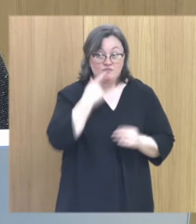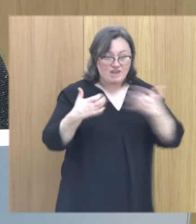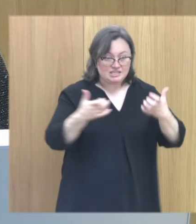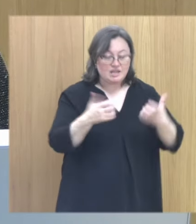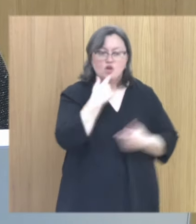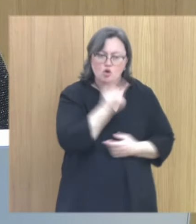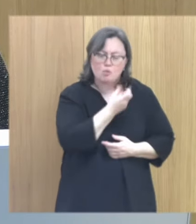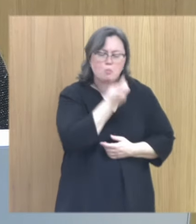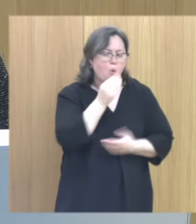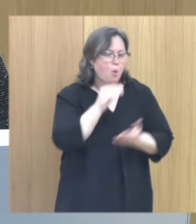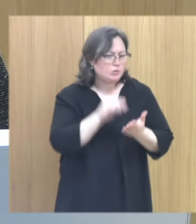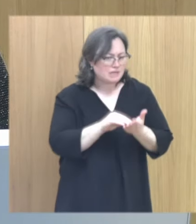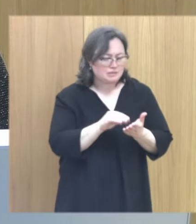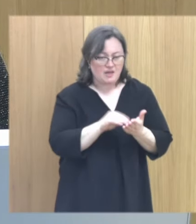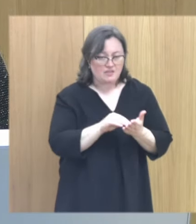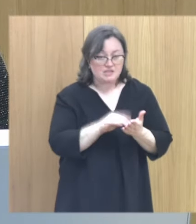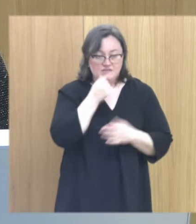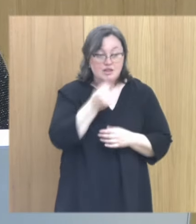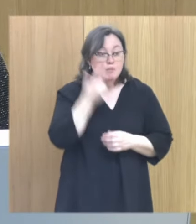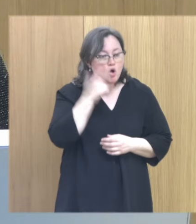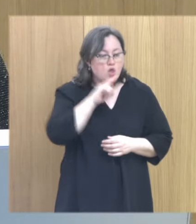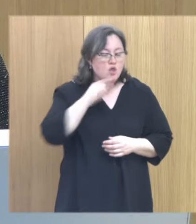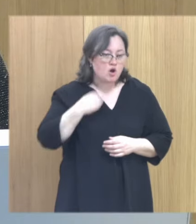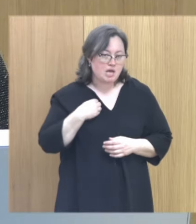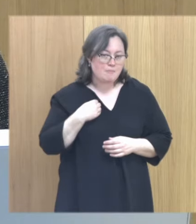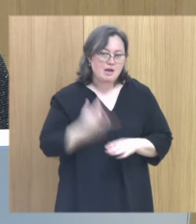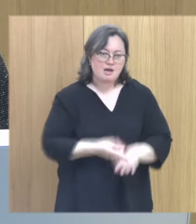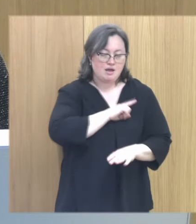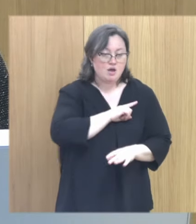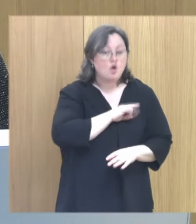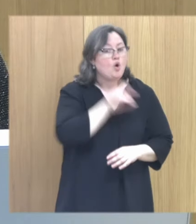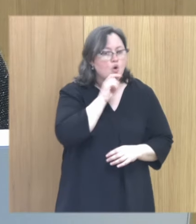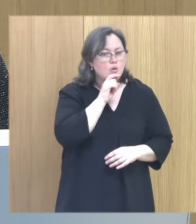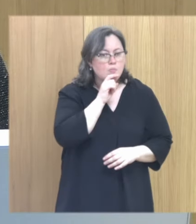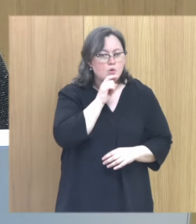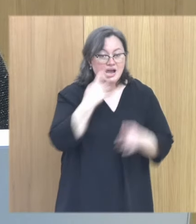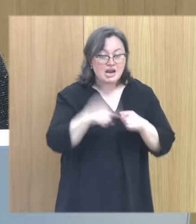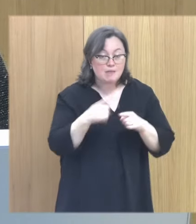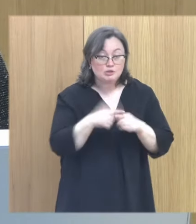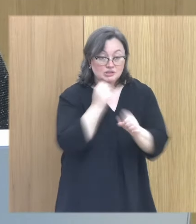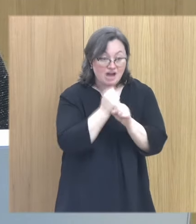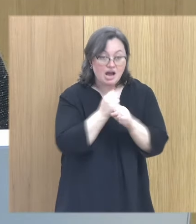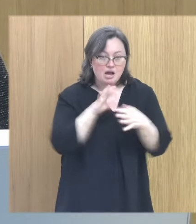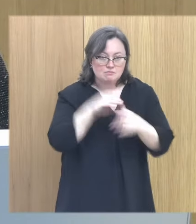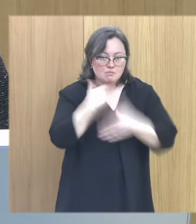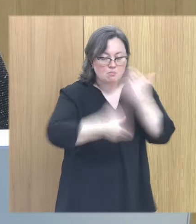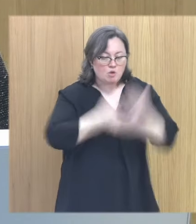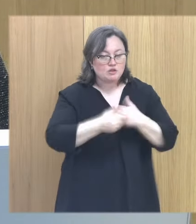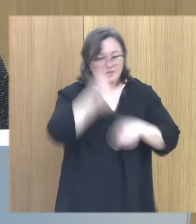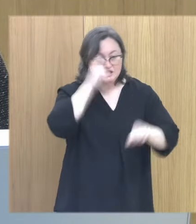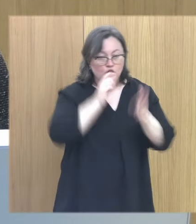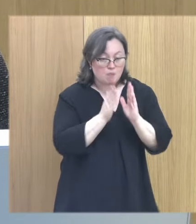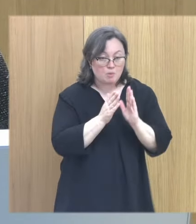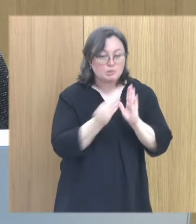formula muy fácilmente, pero resulta doloroso en extremo y uno de los elementos más difíciles de trabajar en el proceso psicoterapéutico,